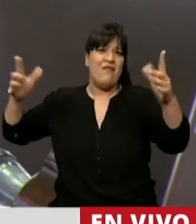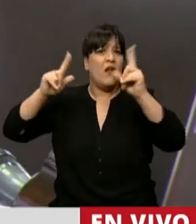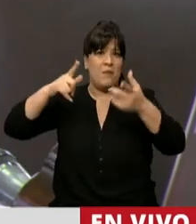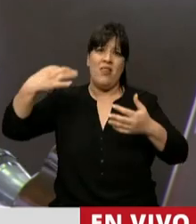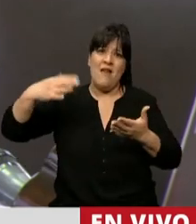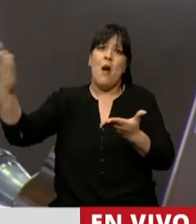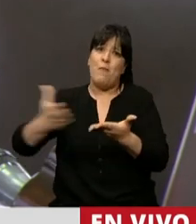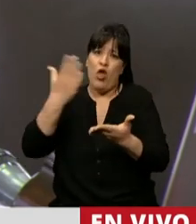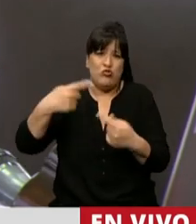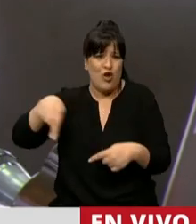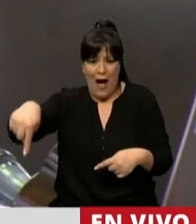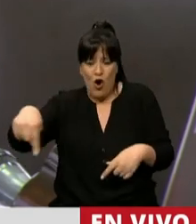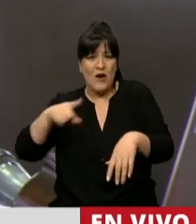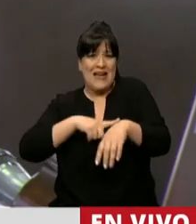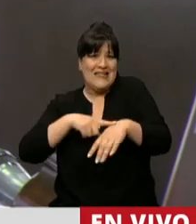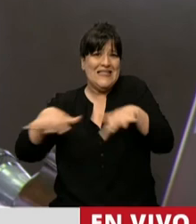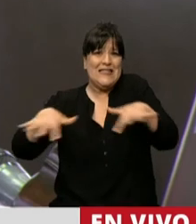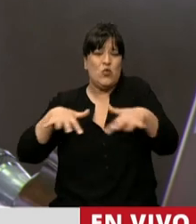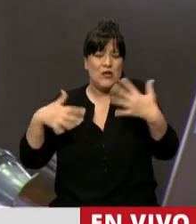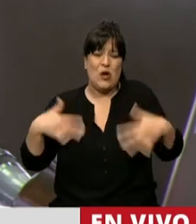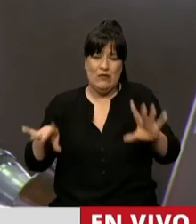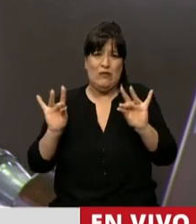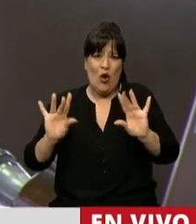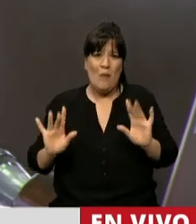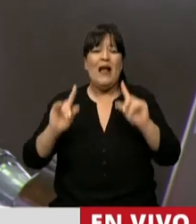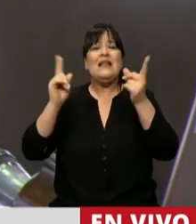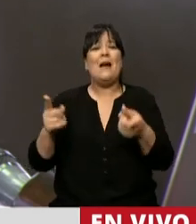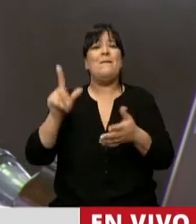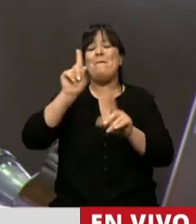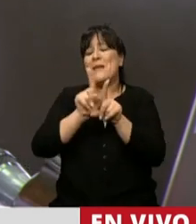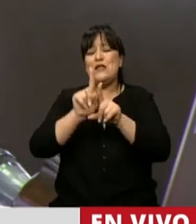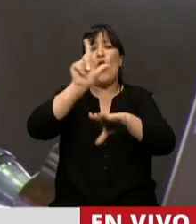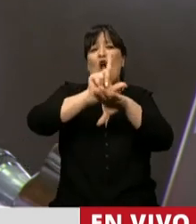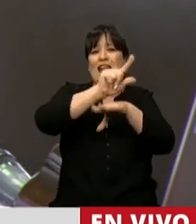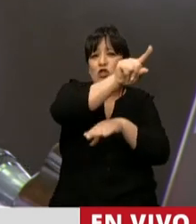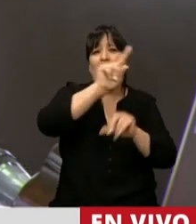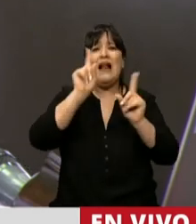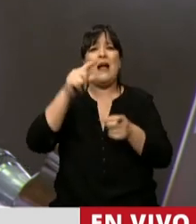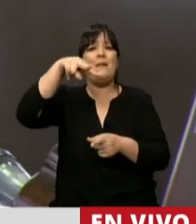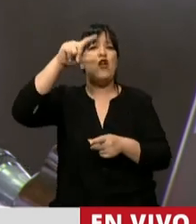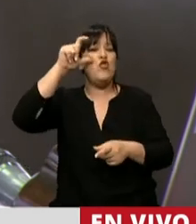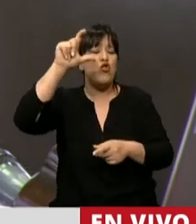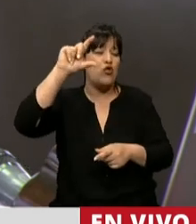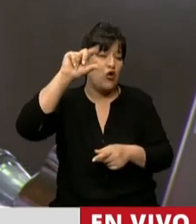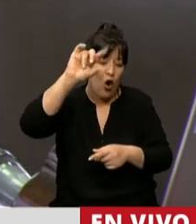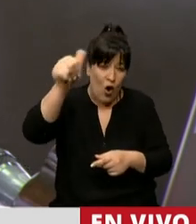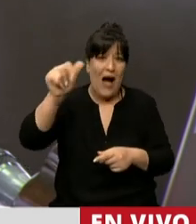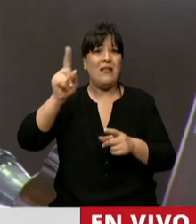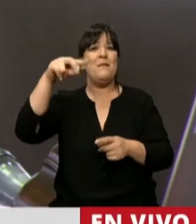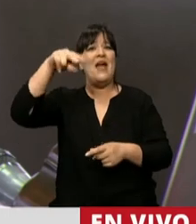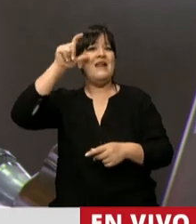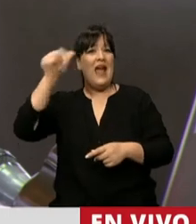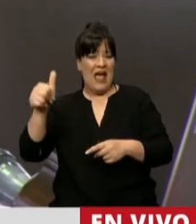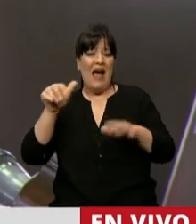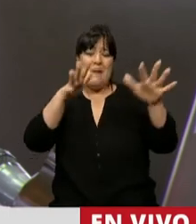están pasando a la misma situación que todo el sector de la zona del litoral y la zona del NOA y del NEA. Así que creo